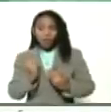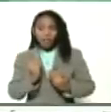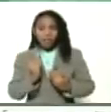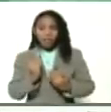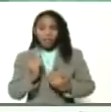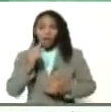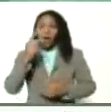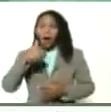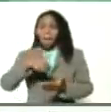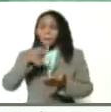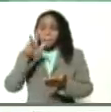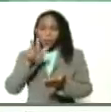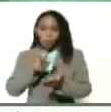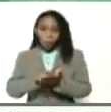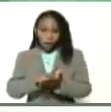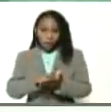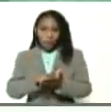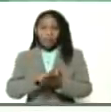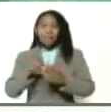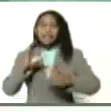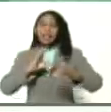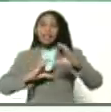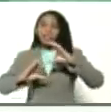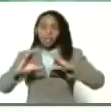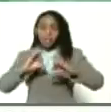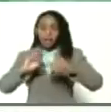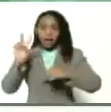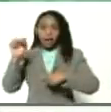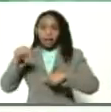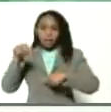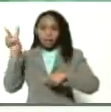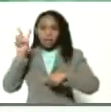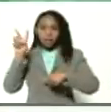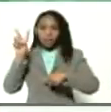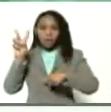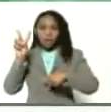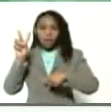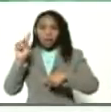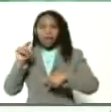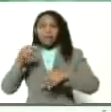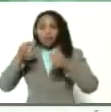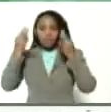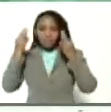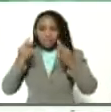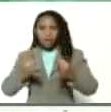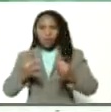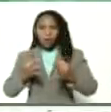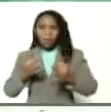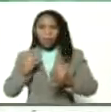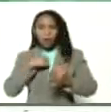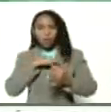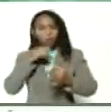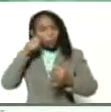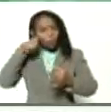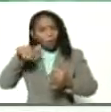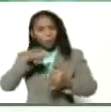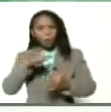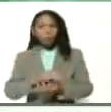comprobadas científicamente en Venezuela que son seguras para nuestro pueblo